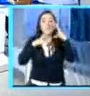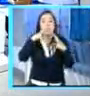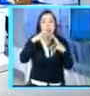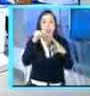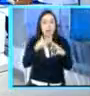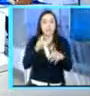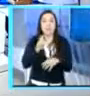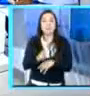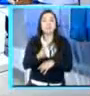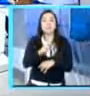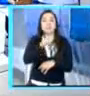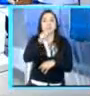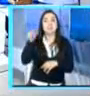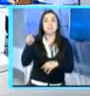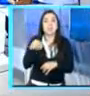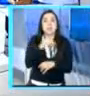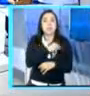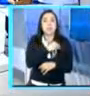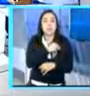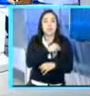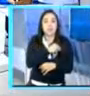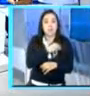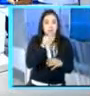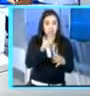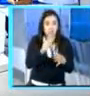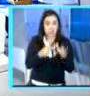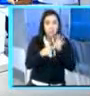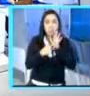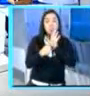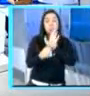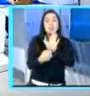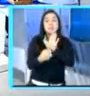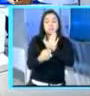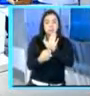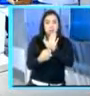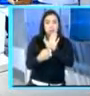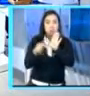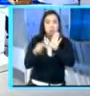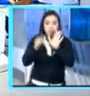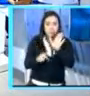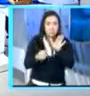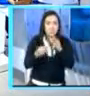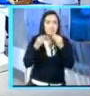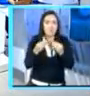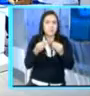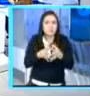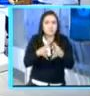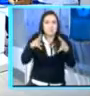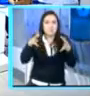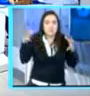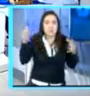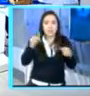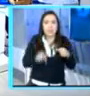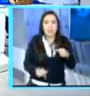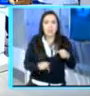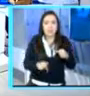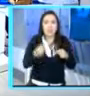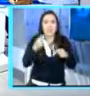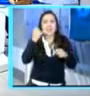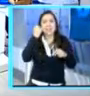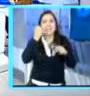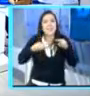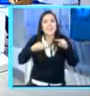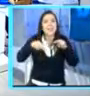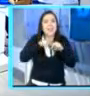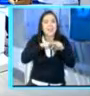que ve el inversor extranjero. Porque, como dijo Nicolás, es verdad, inflación, reservas, tasas de interés